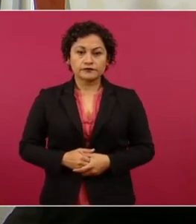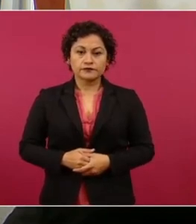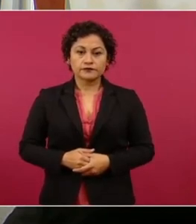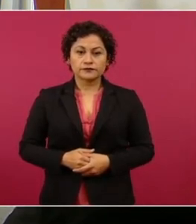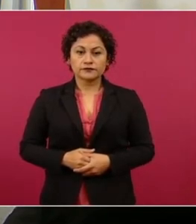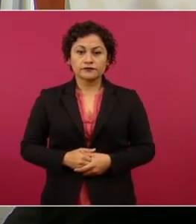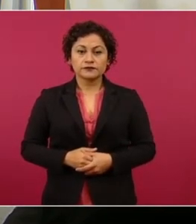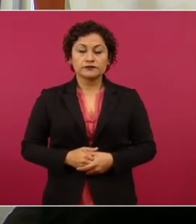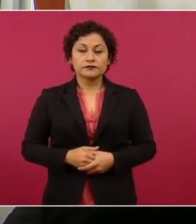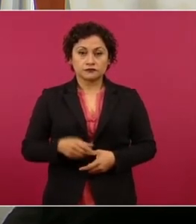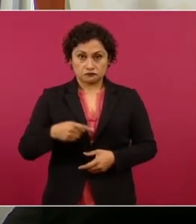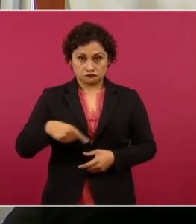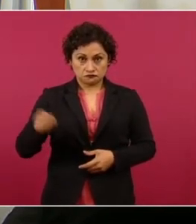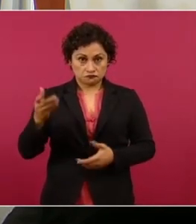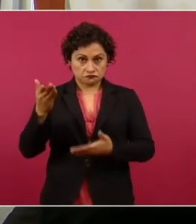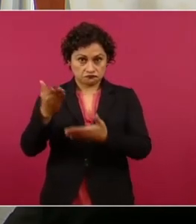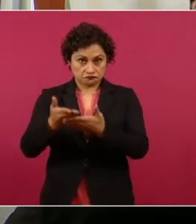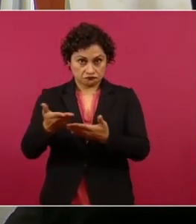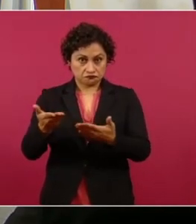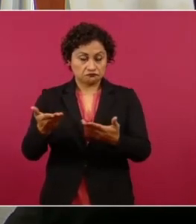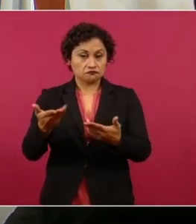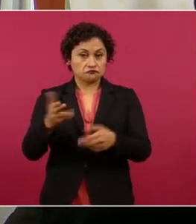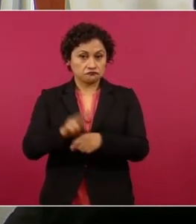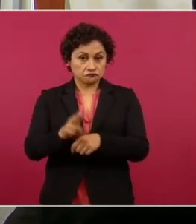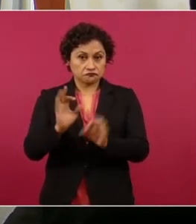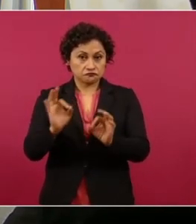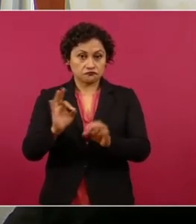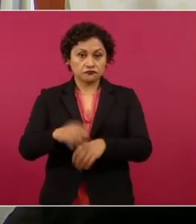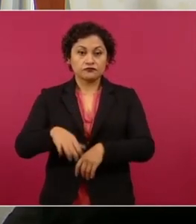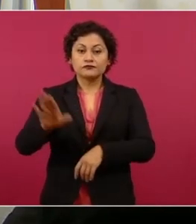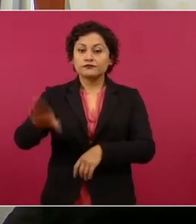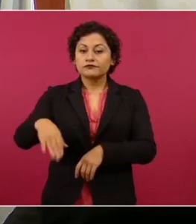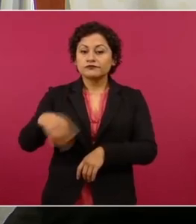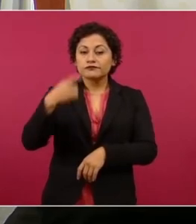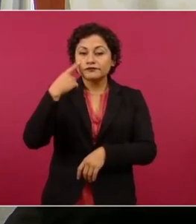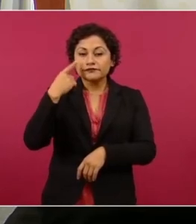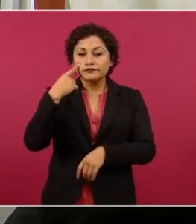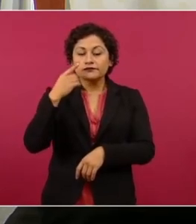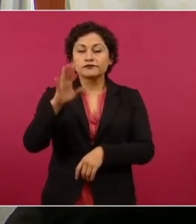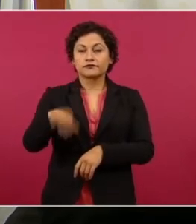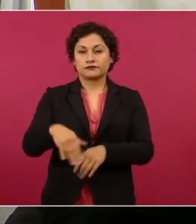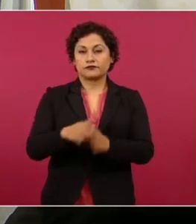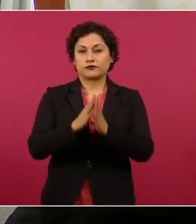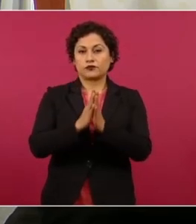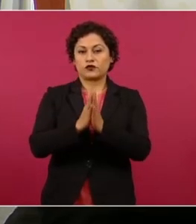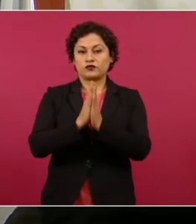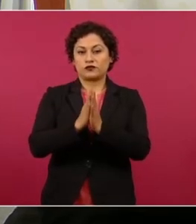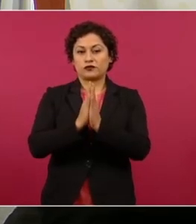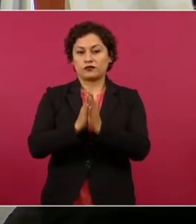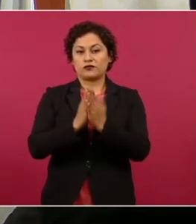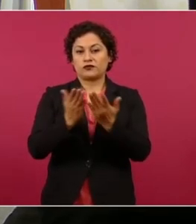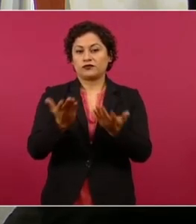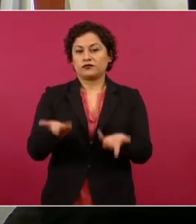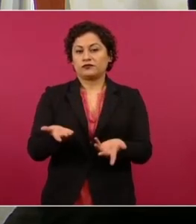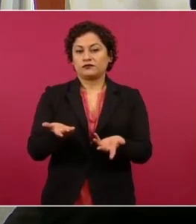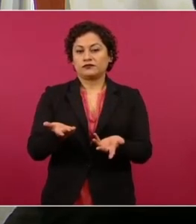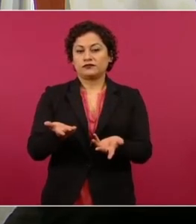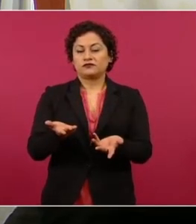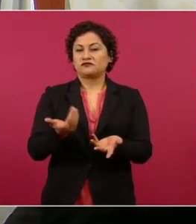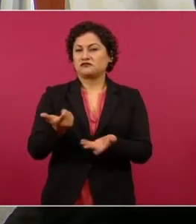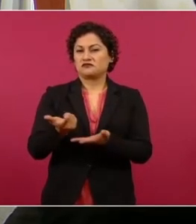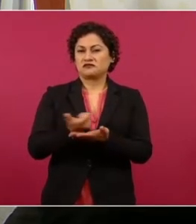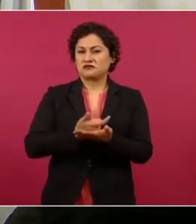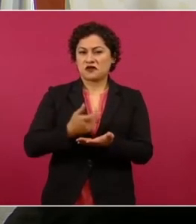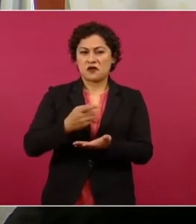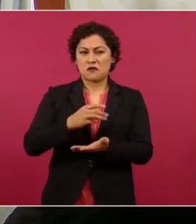en duras y todo? Todo bien, gracias a Oye, gordito lindo. ¿Dónde? Un favor, usted gordito. No me ha pagado Morelia. No me ha